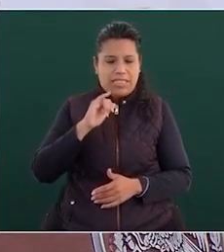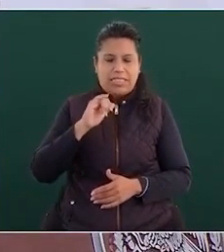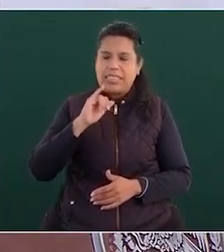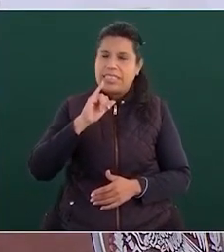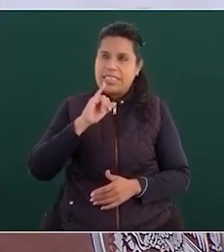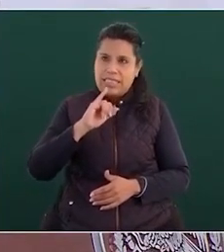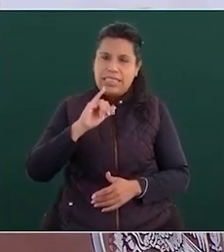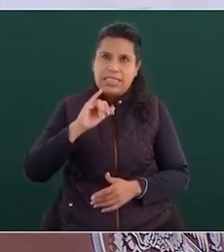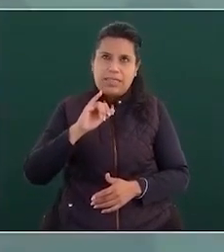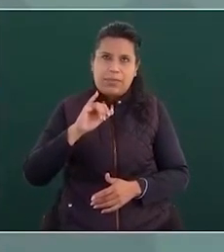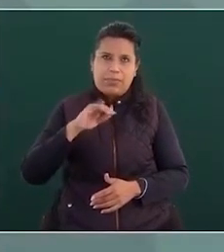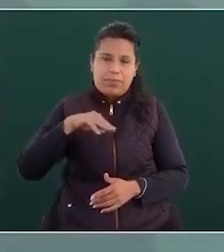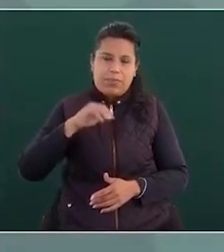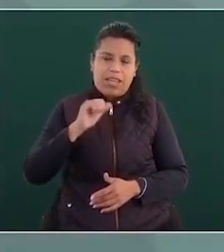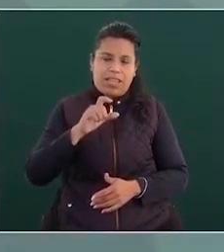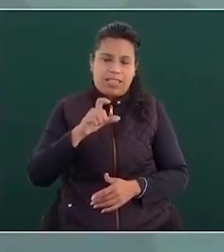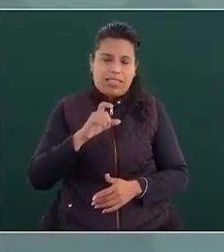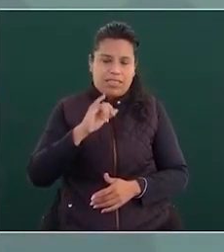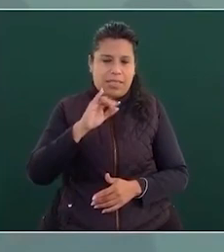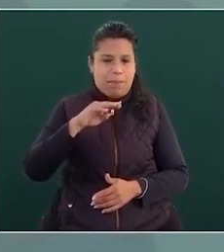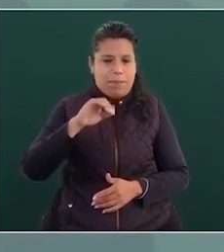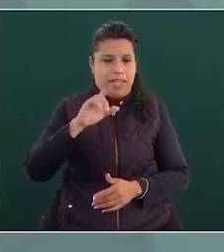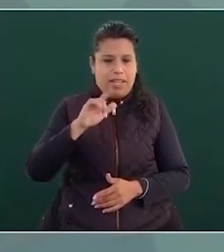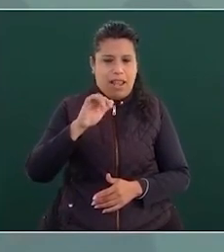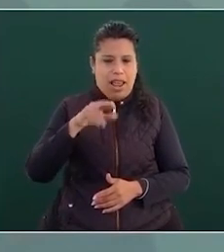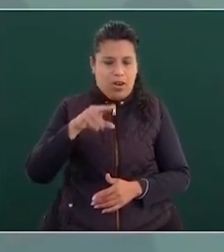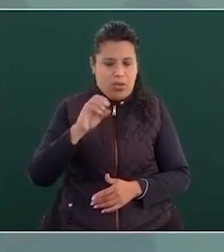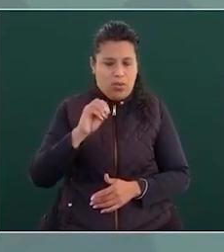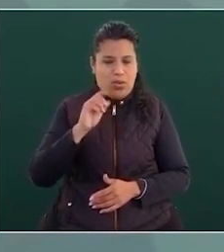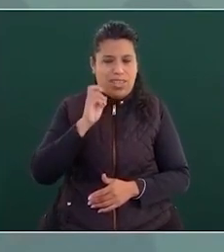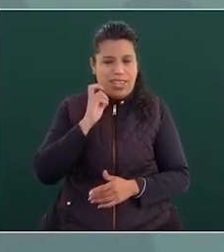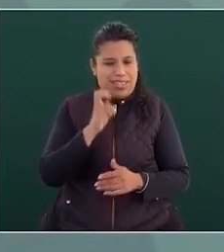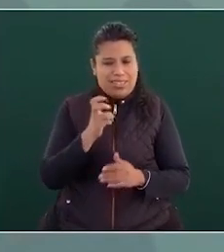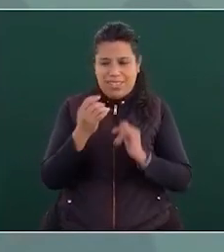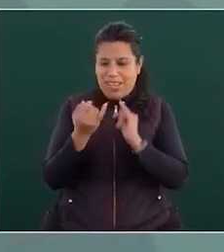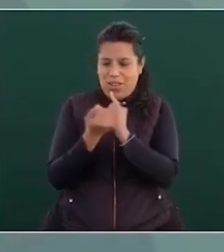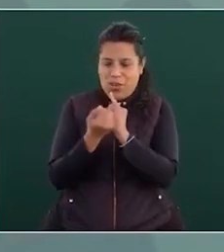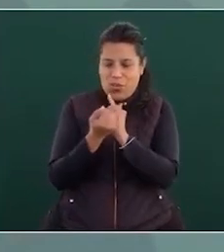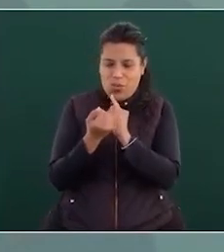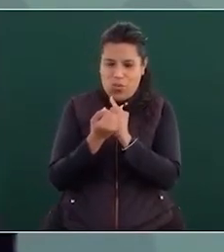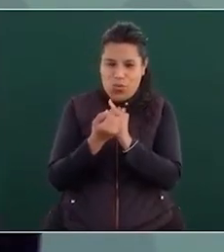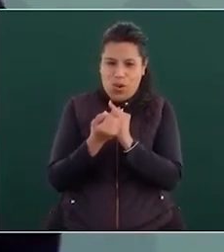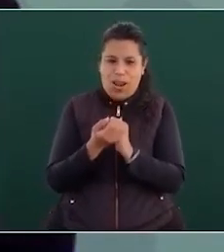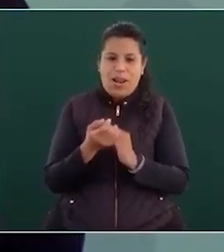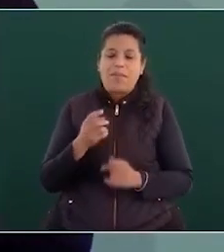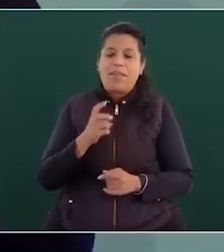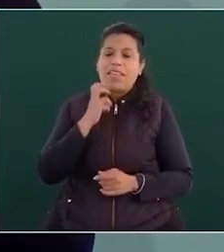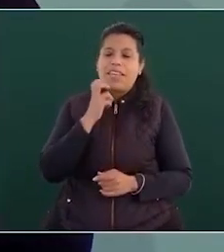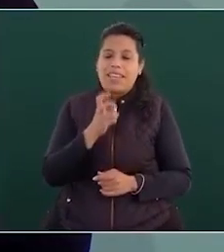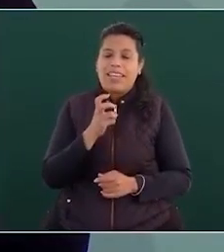para que se convierta en emperador